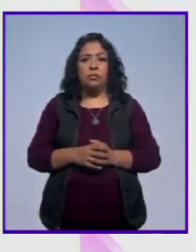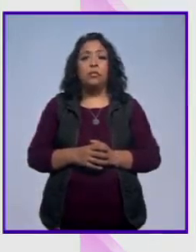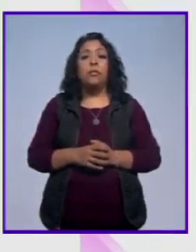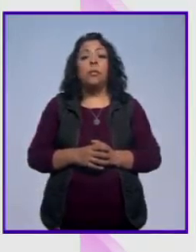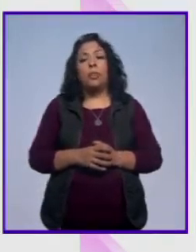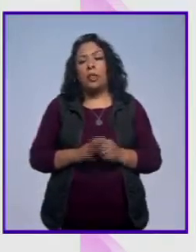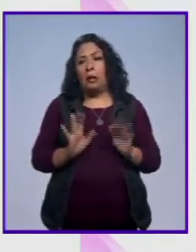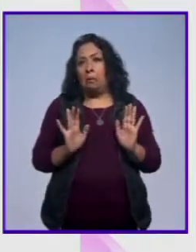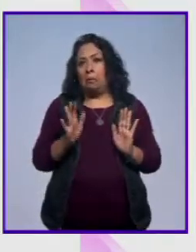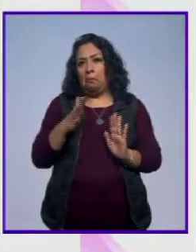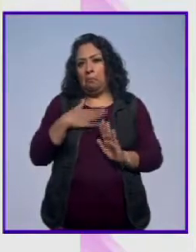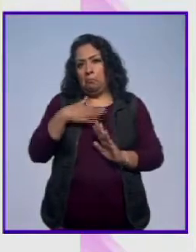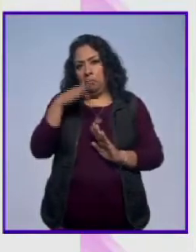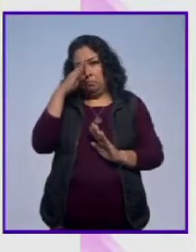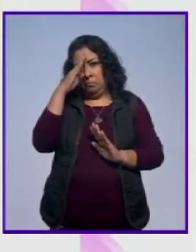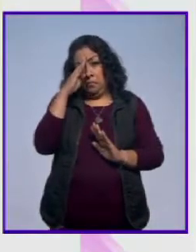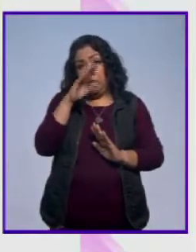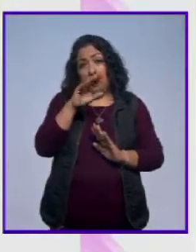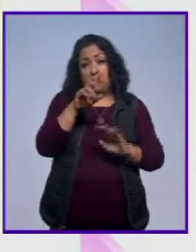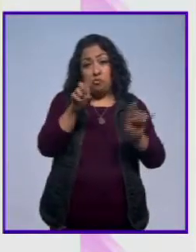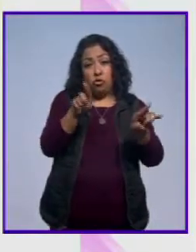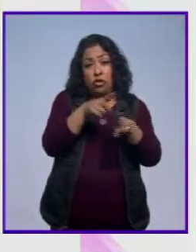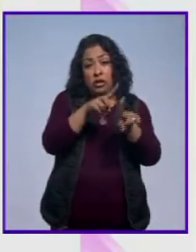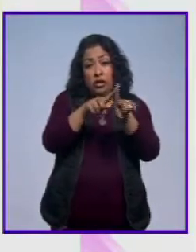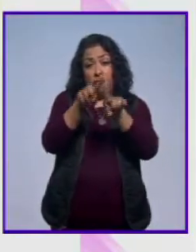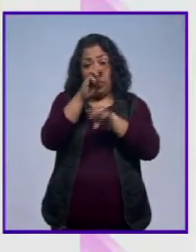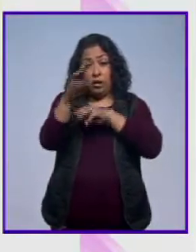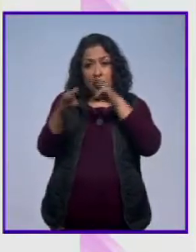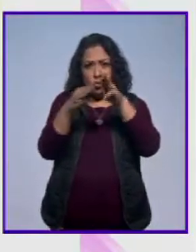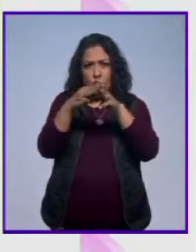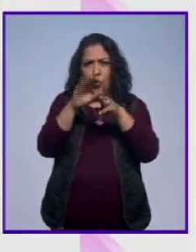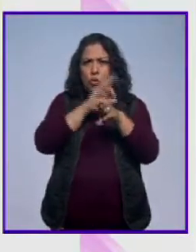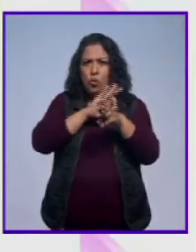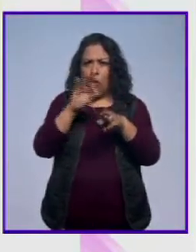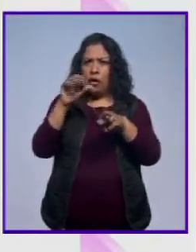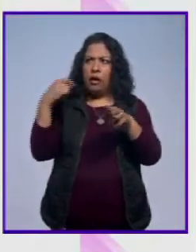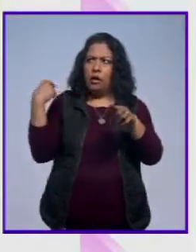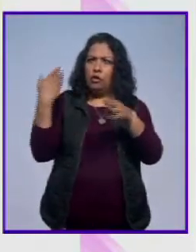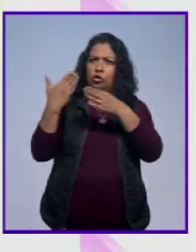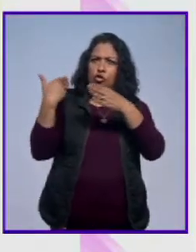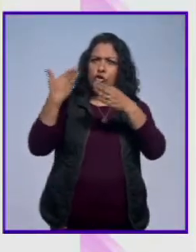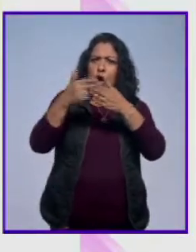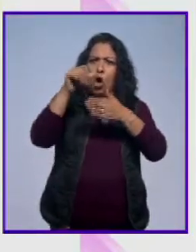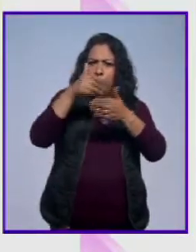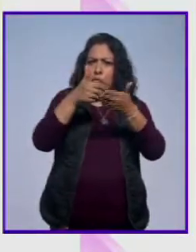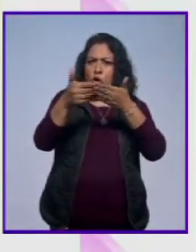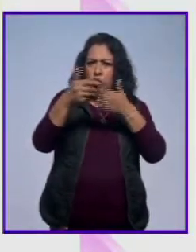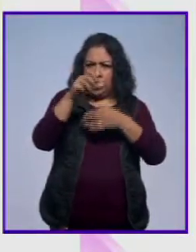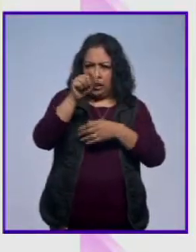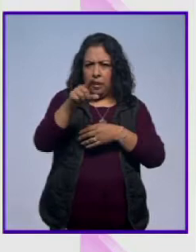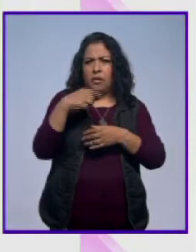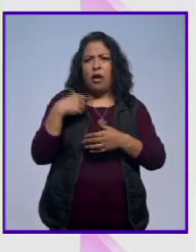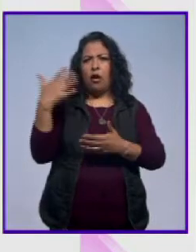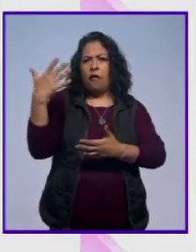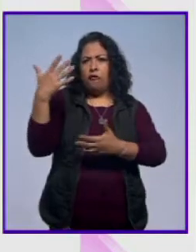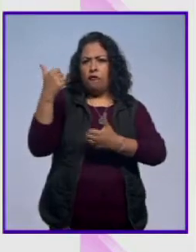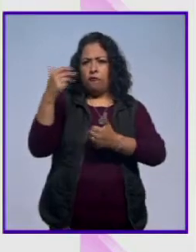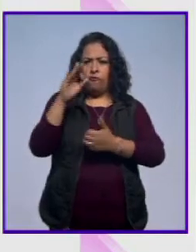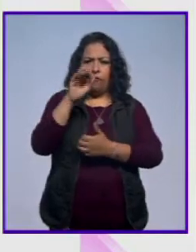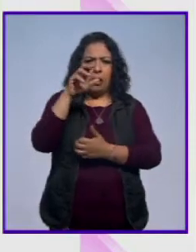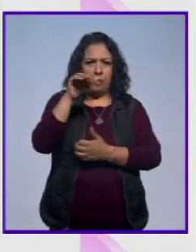Entonces dije, bueno, si otras músicas del mundo pueden ser actuales y mezclarse con la... si el flamenco ha podido.